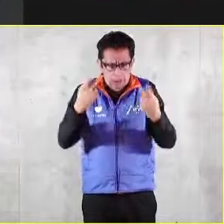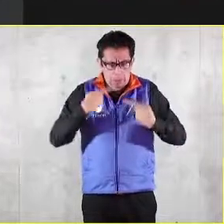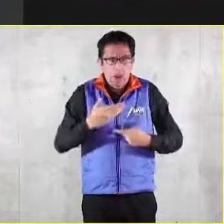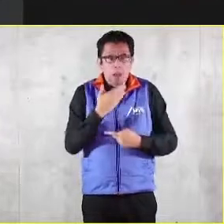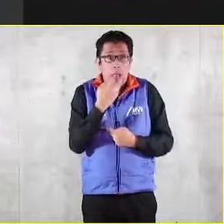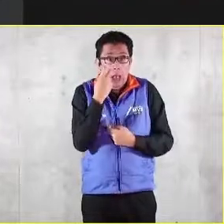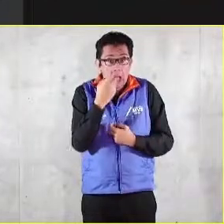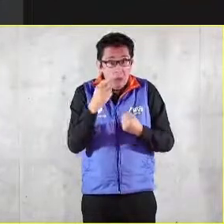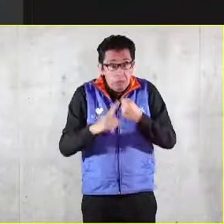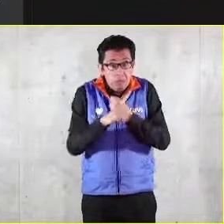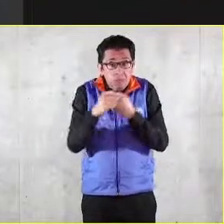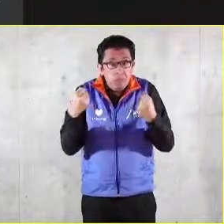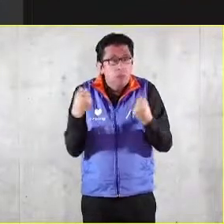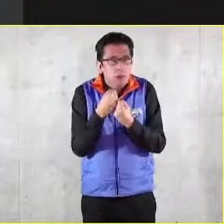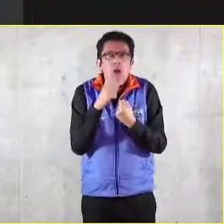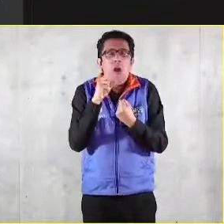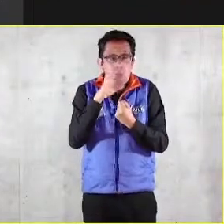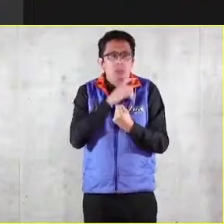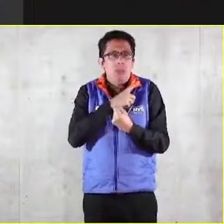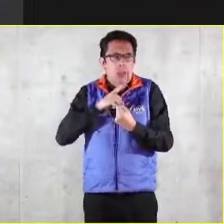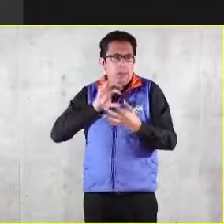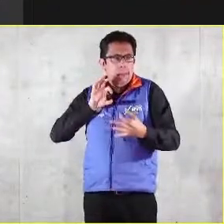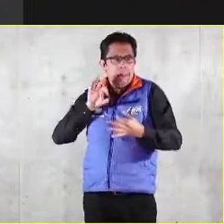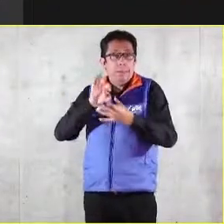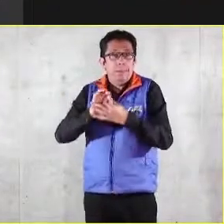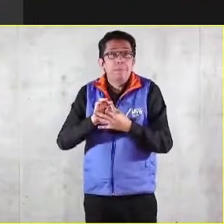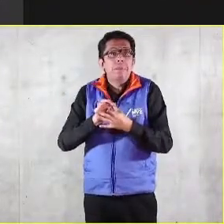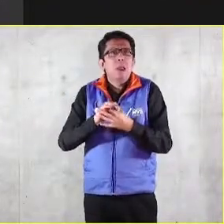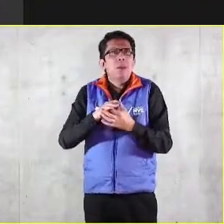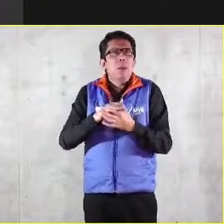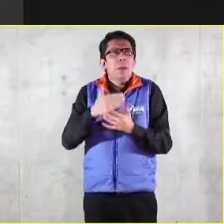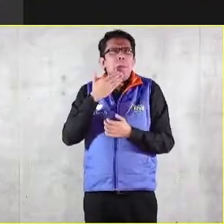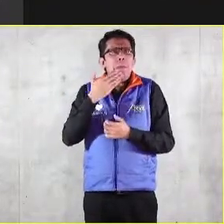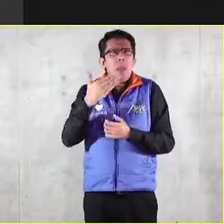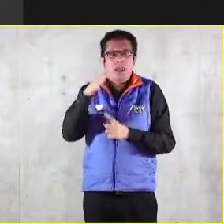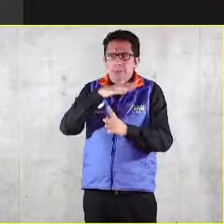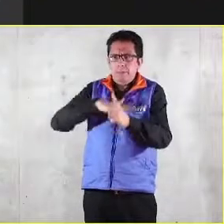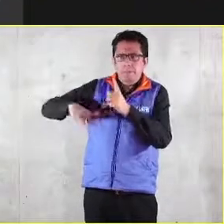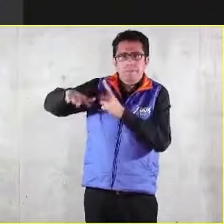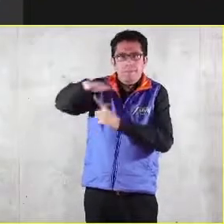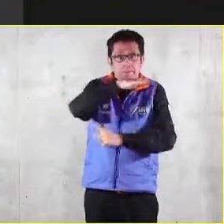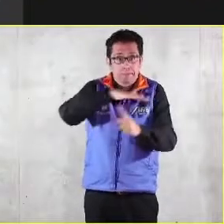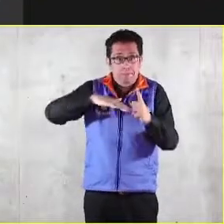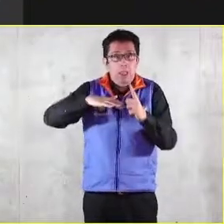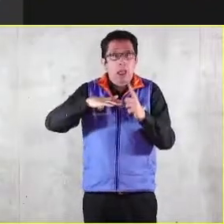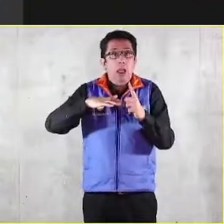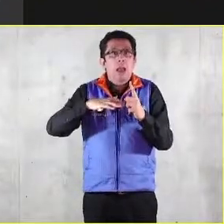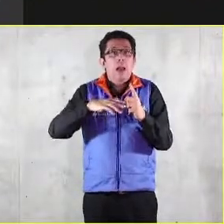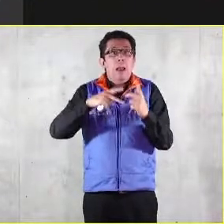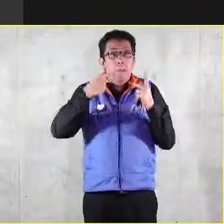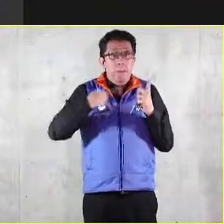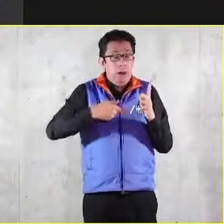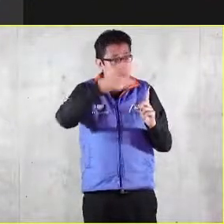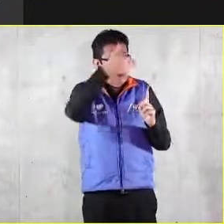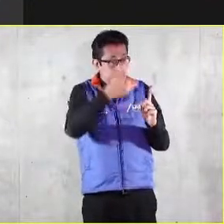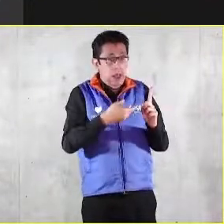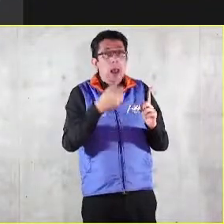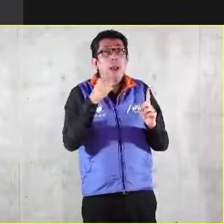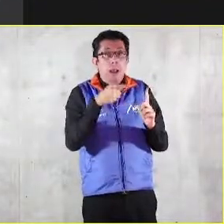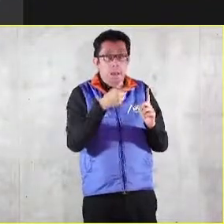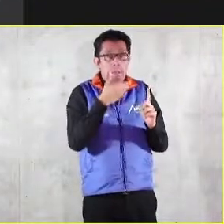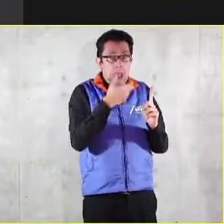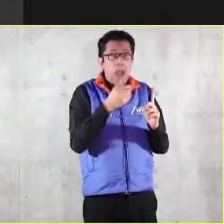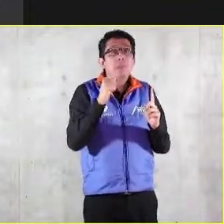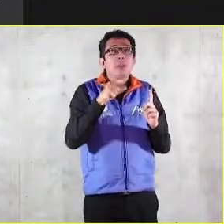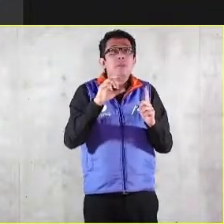sino que se complementen. El bien común es la esperanza de esa conjunción posible del bien de la persona y la comunidad. Y es una